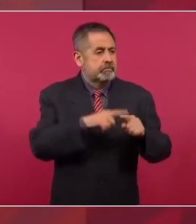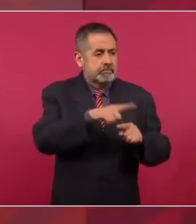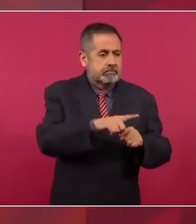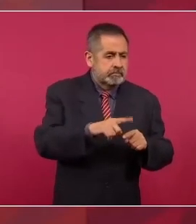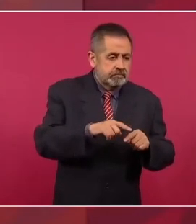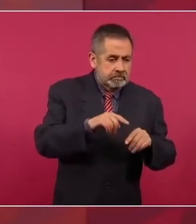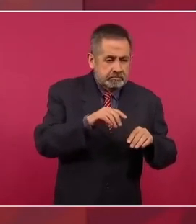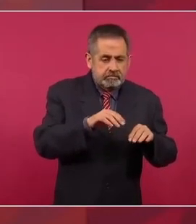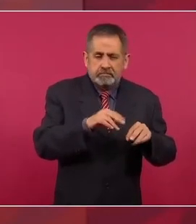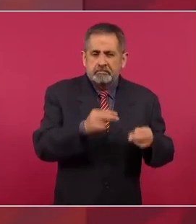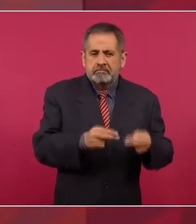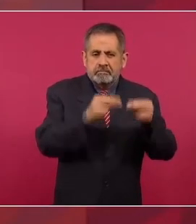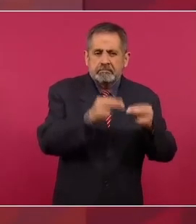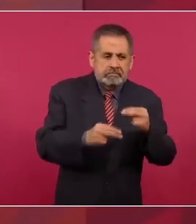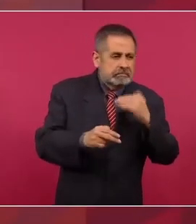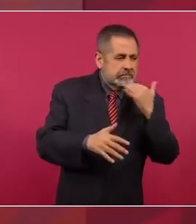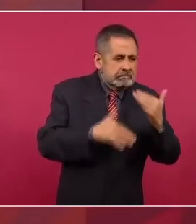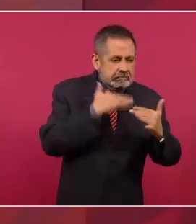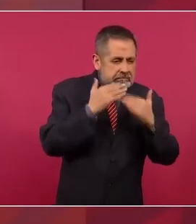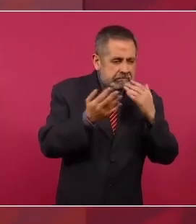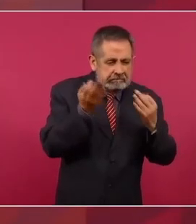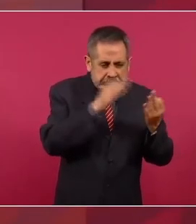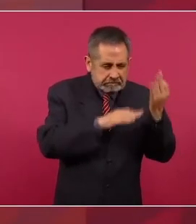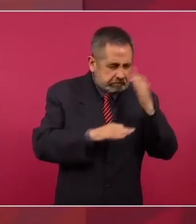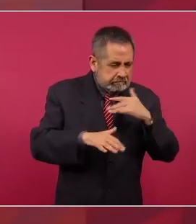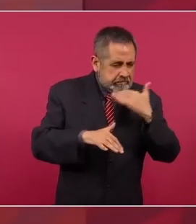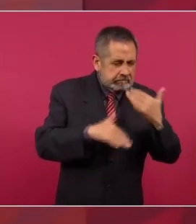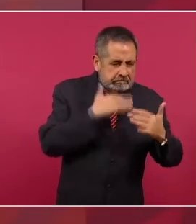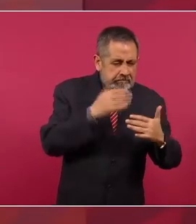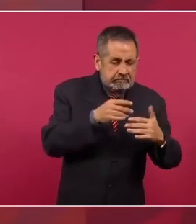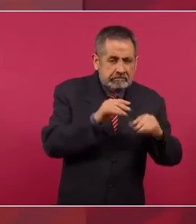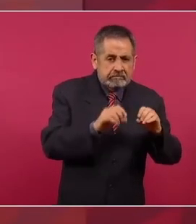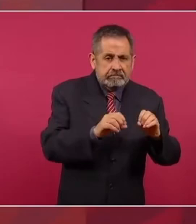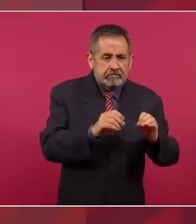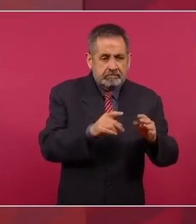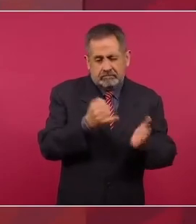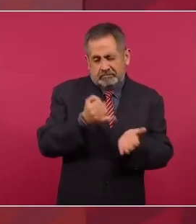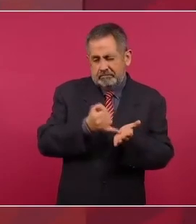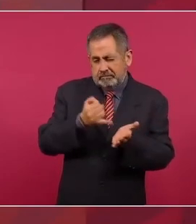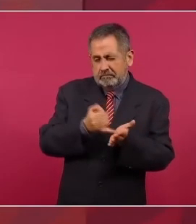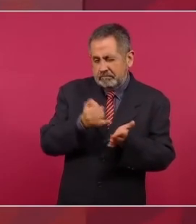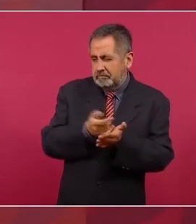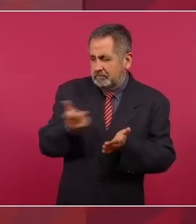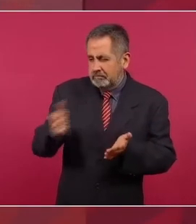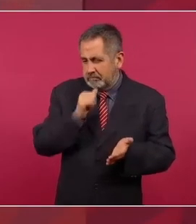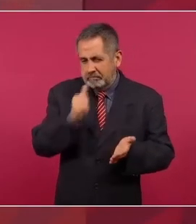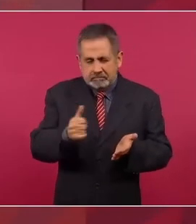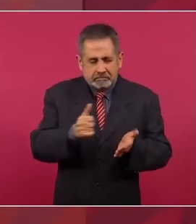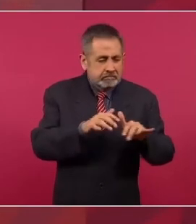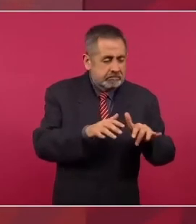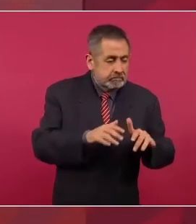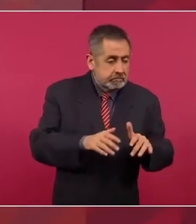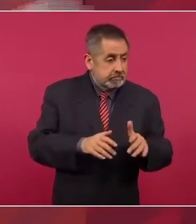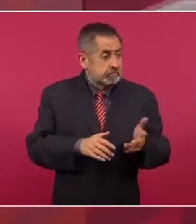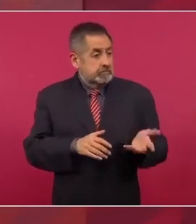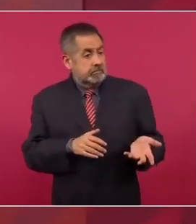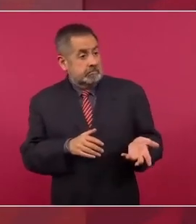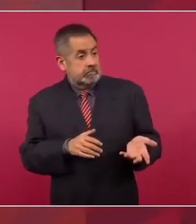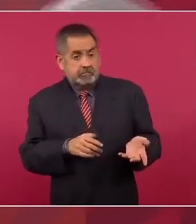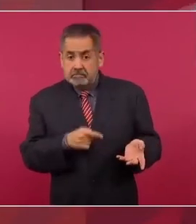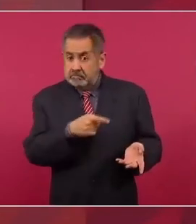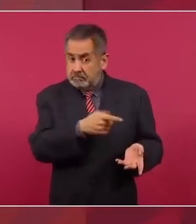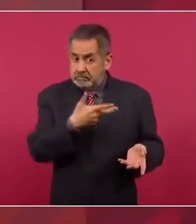ilícitas en lo fiscal tiene